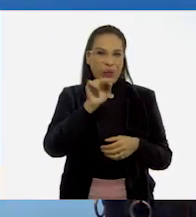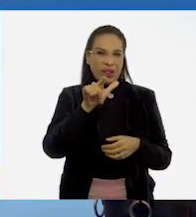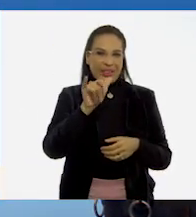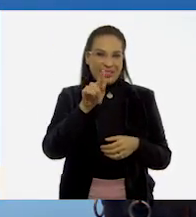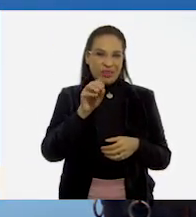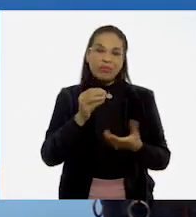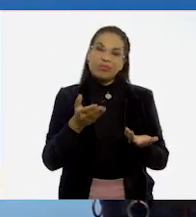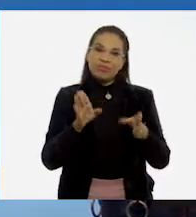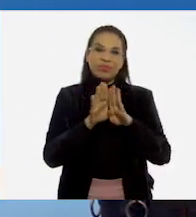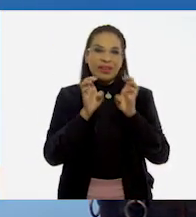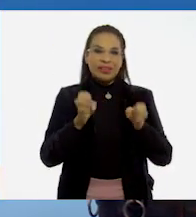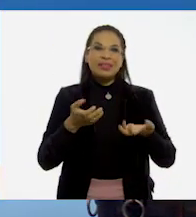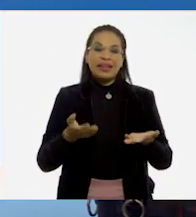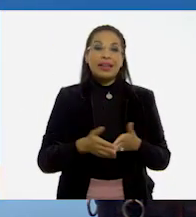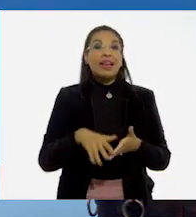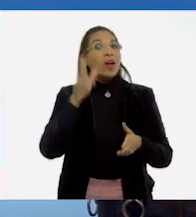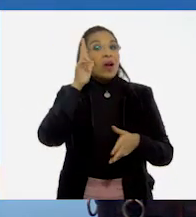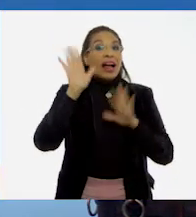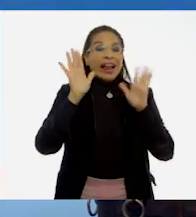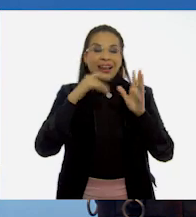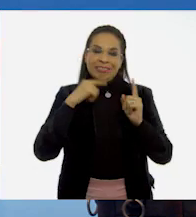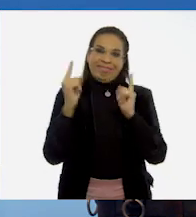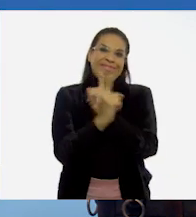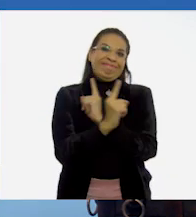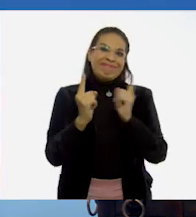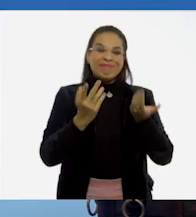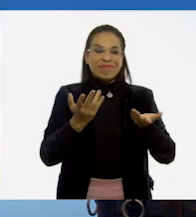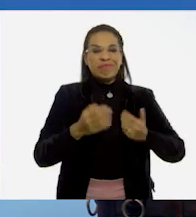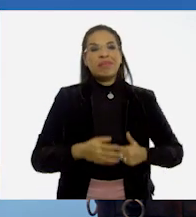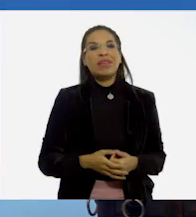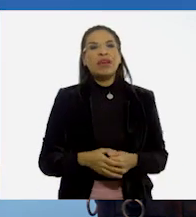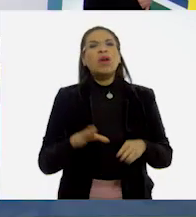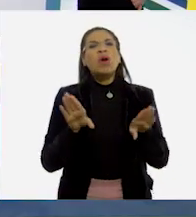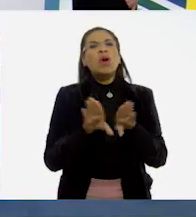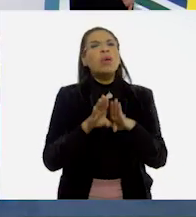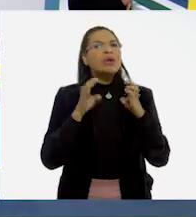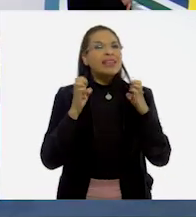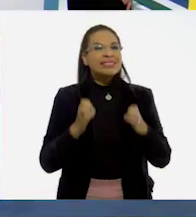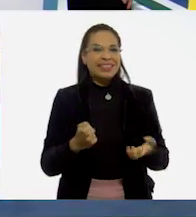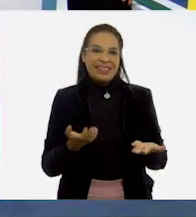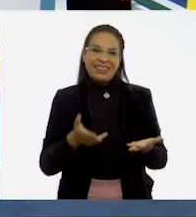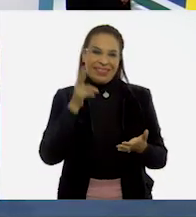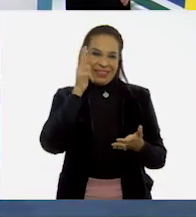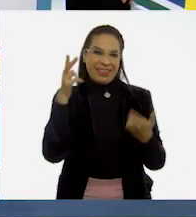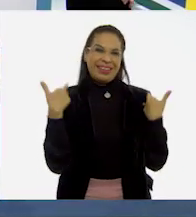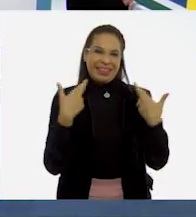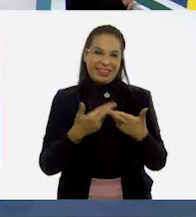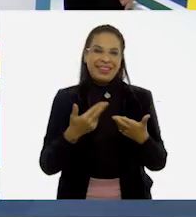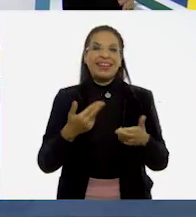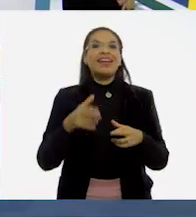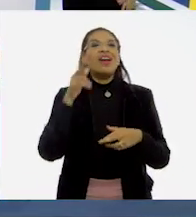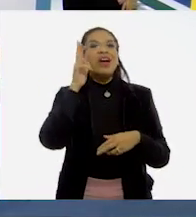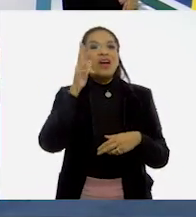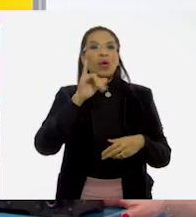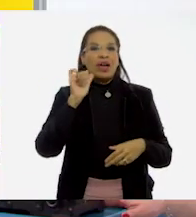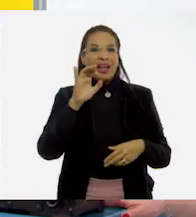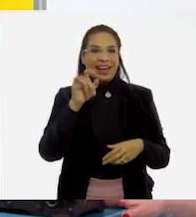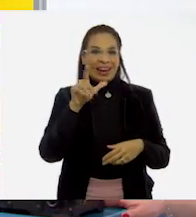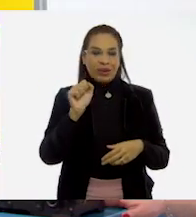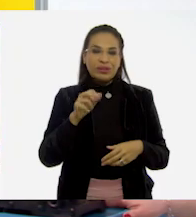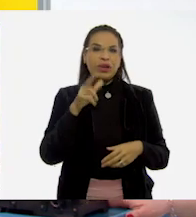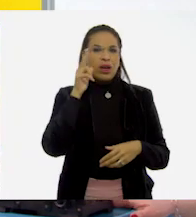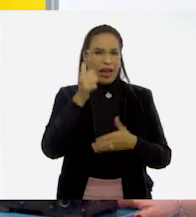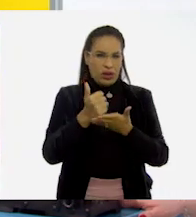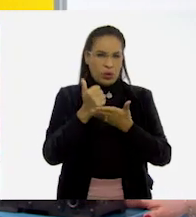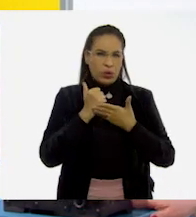hola, hola. Ya me pasé, ya me pasé. Hola. ¿Cómo están? Hola maestra, hola Juan Carlos. Hola Raulite. Hola. ¿Me